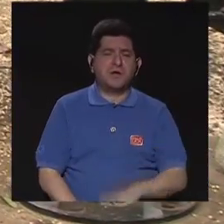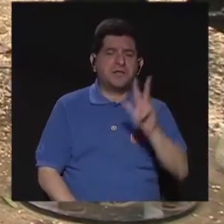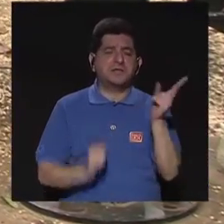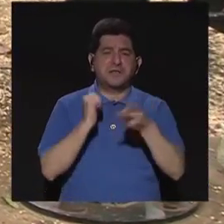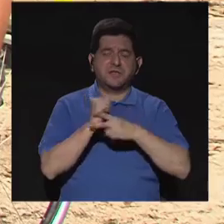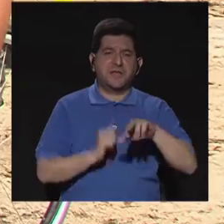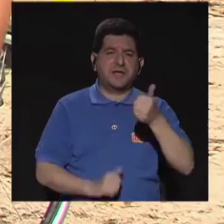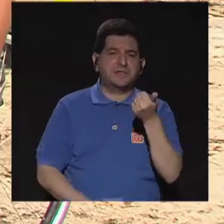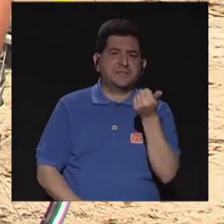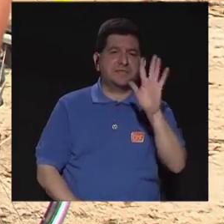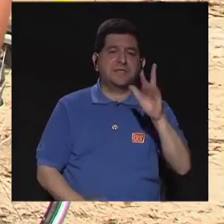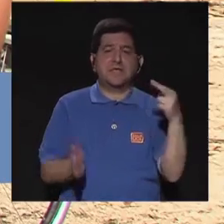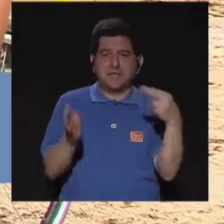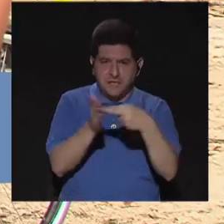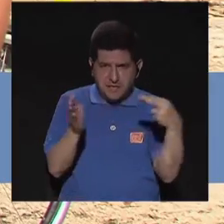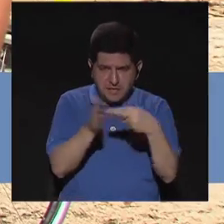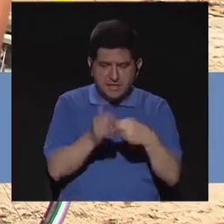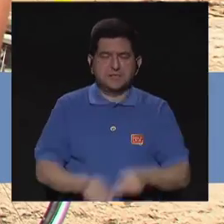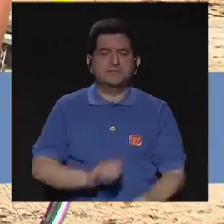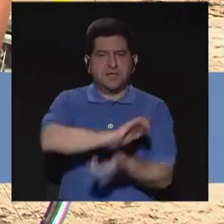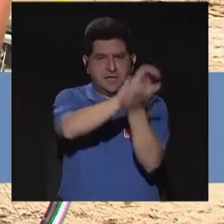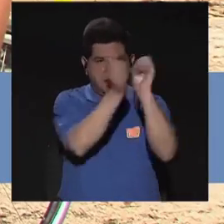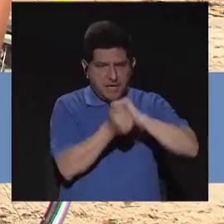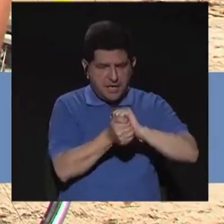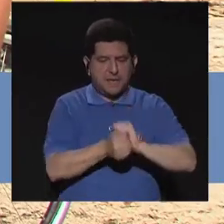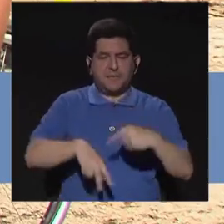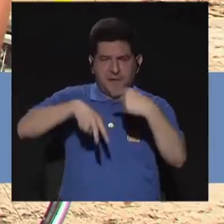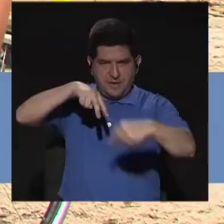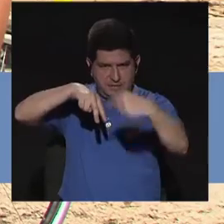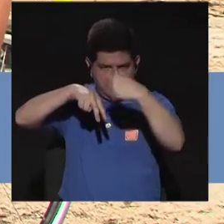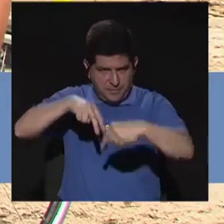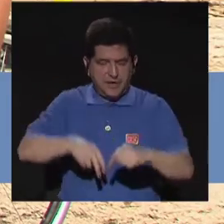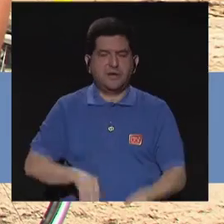hacer unas tres series de 15 repeticiones y hacemos cambio de pierna.